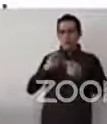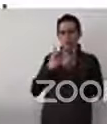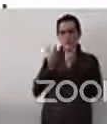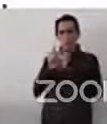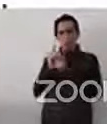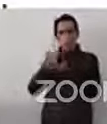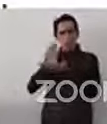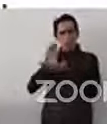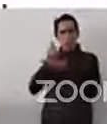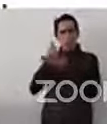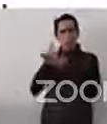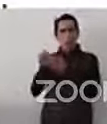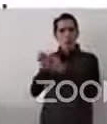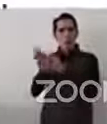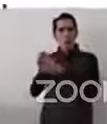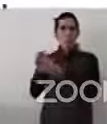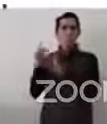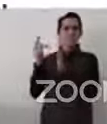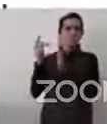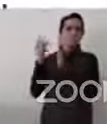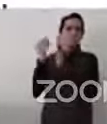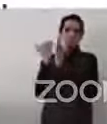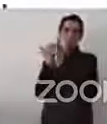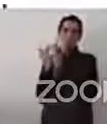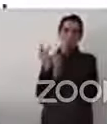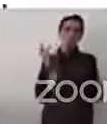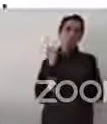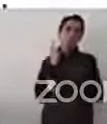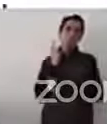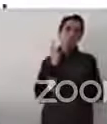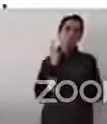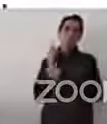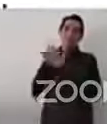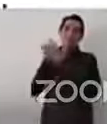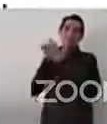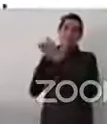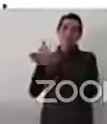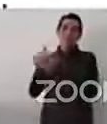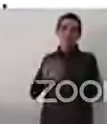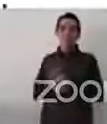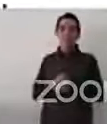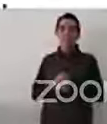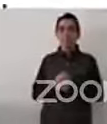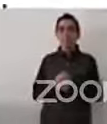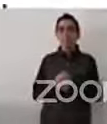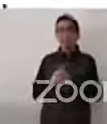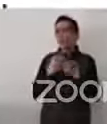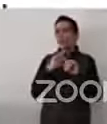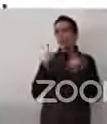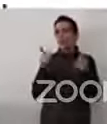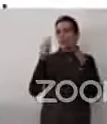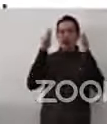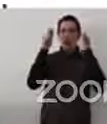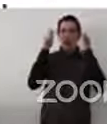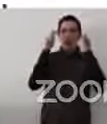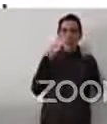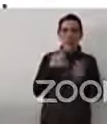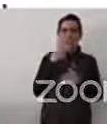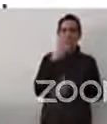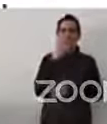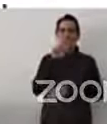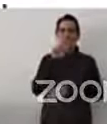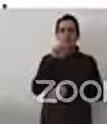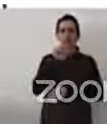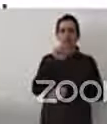Eso es un enfoque diferencial. El tema del enfoque de género es un enfoque diferencial también, pero se le conoce